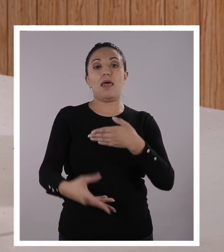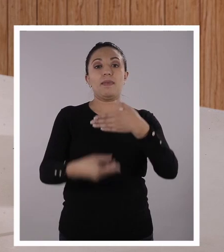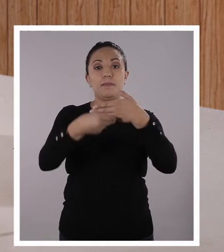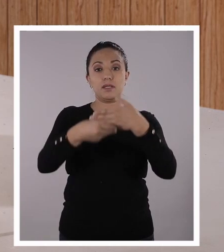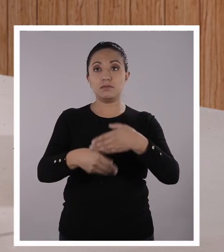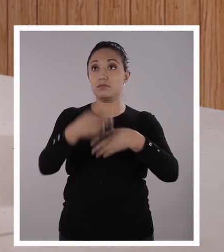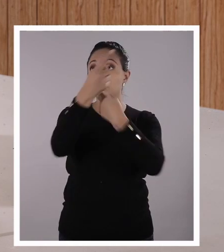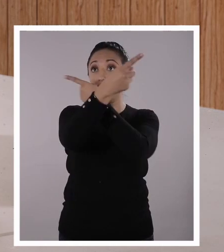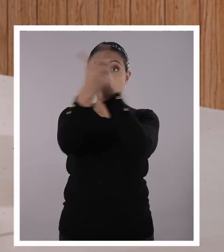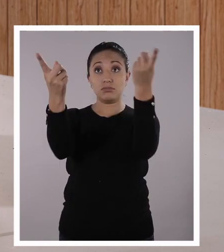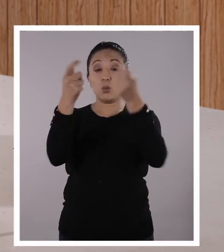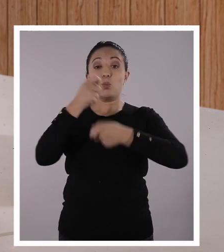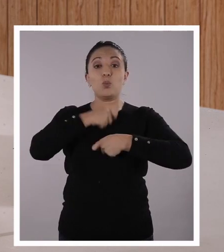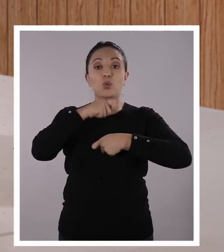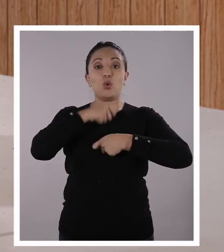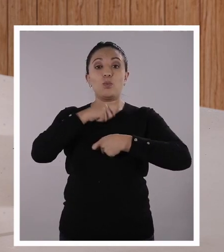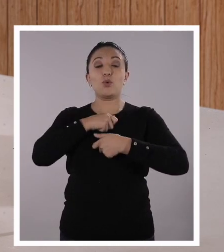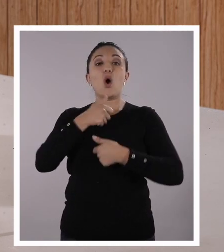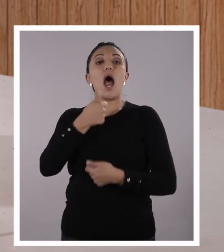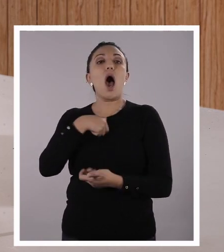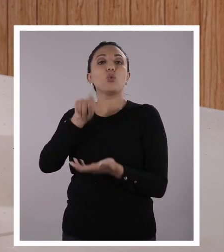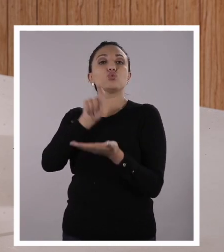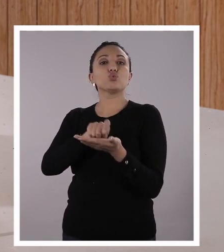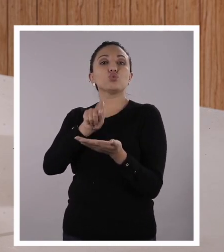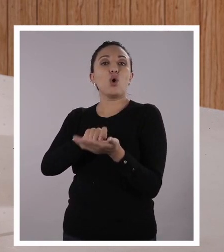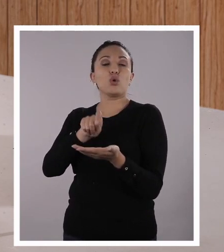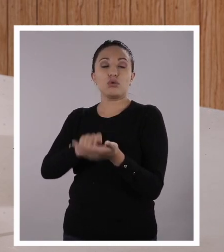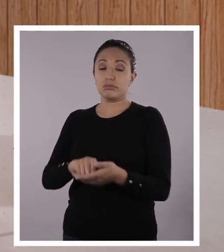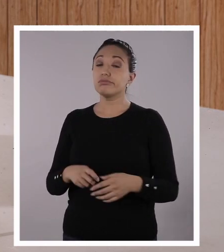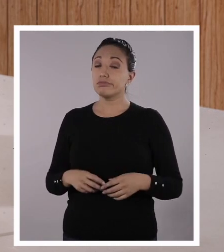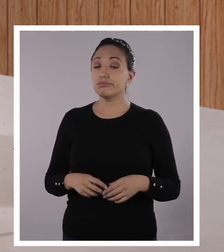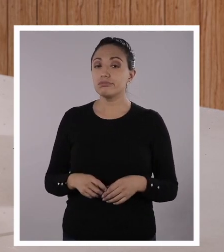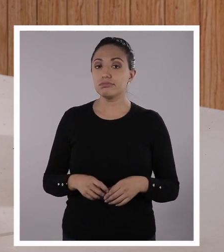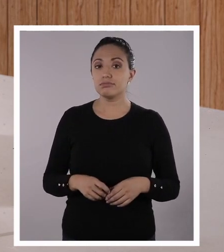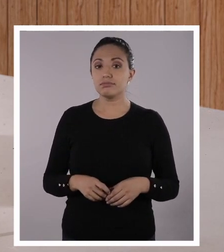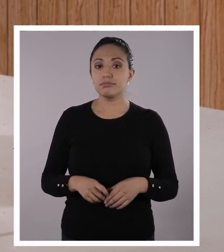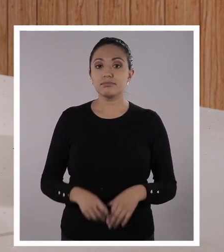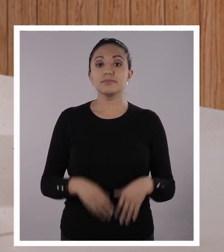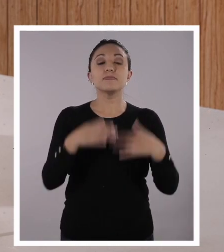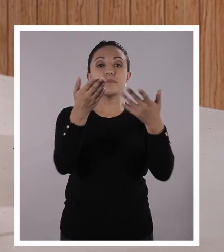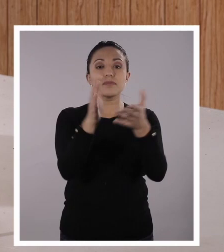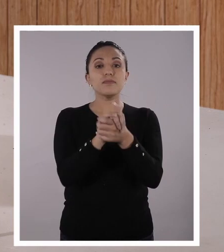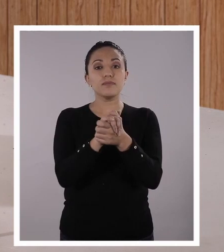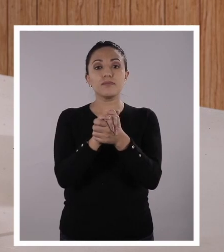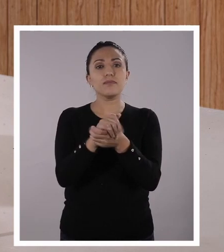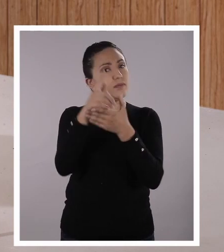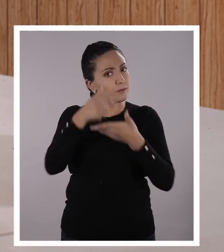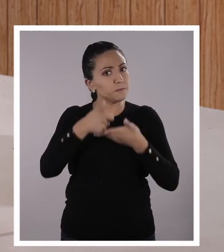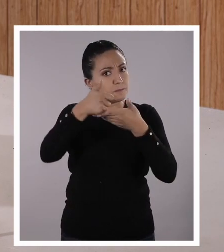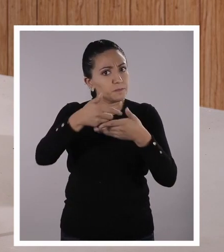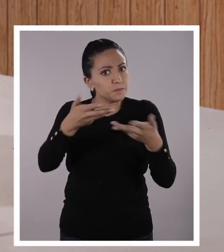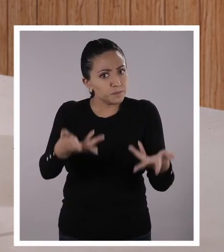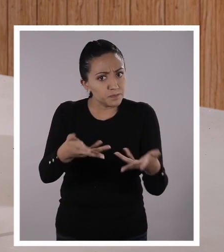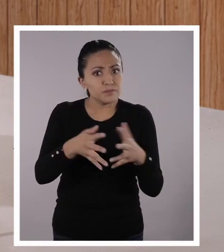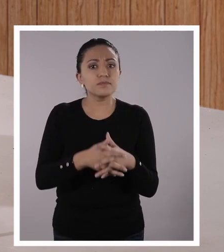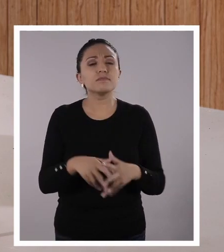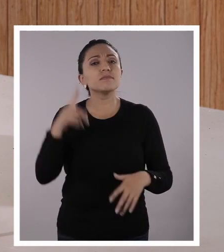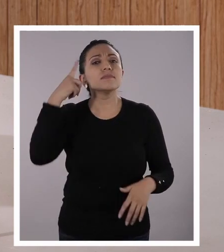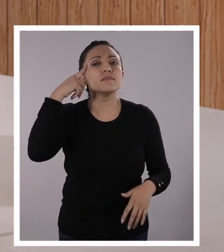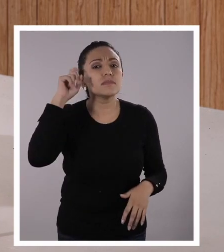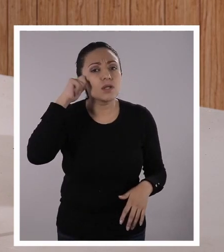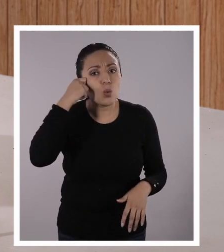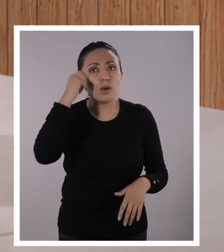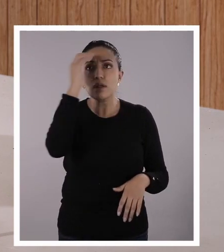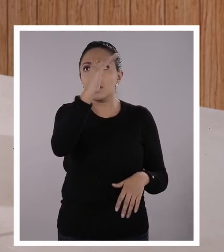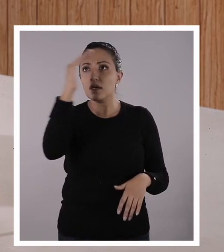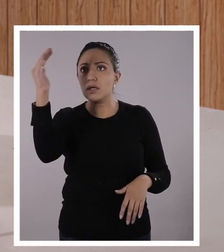que está creado tiene propiedad intelectual y tiene derechos de autor, ¿de acuerdo? ¿Qué tal si les ayudamos a los chicos a recordar cómo se